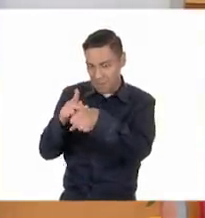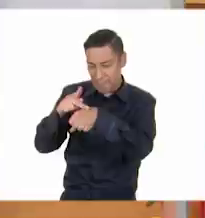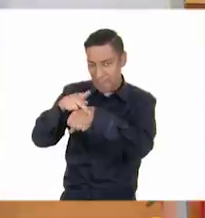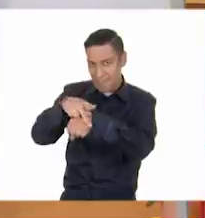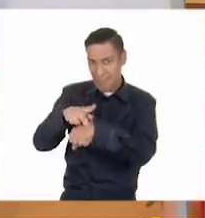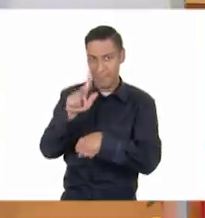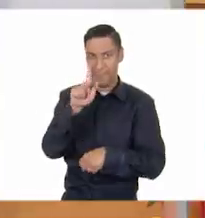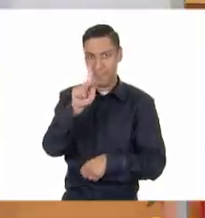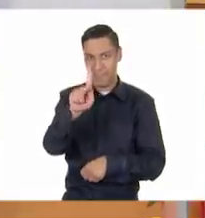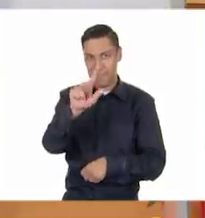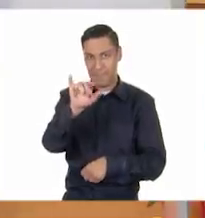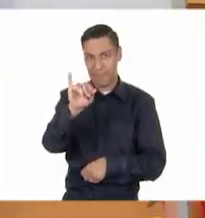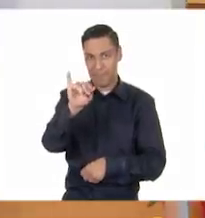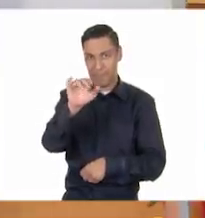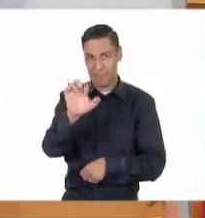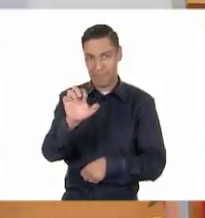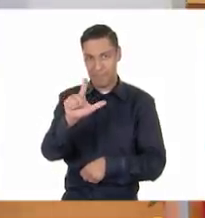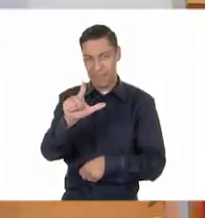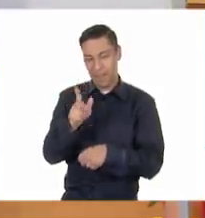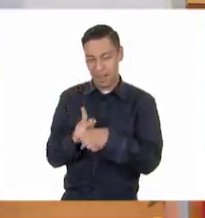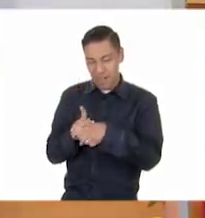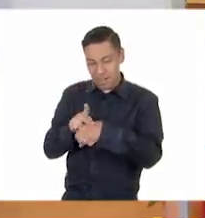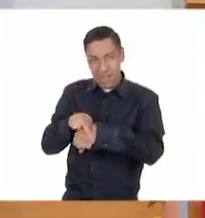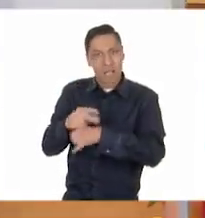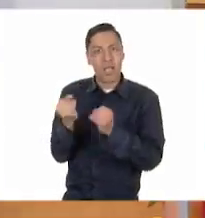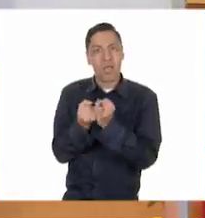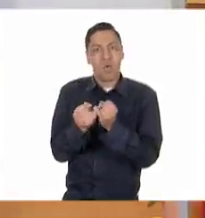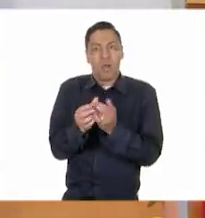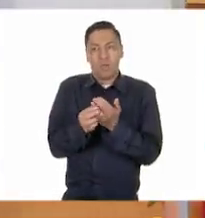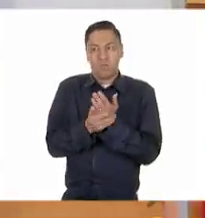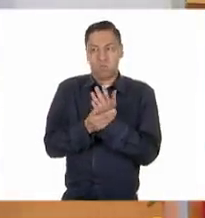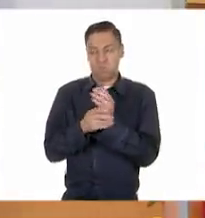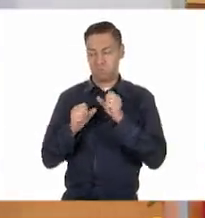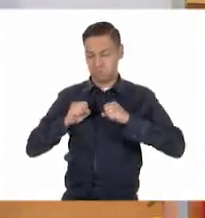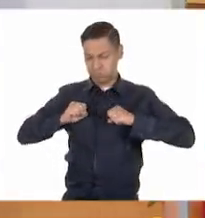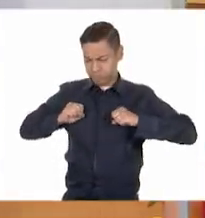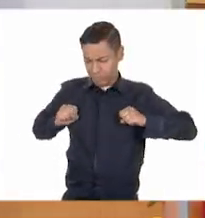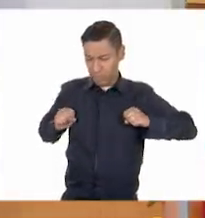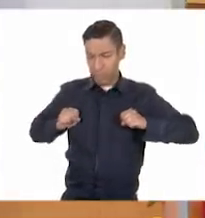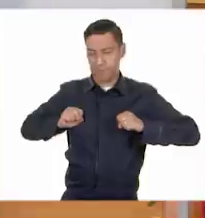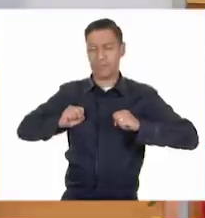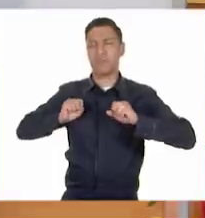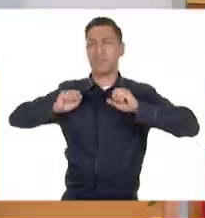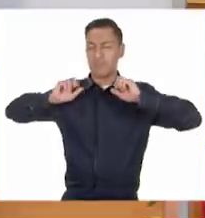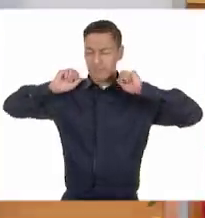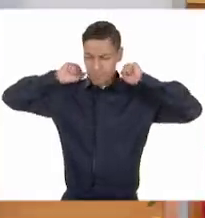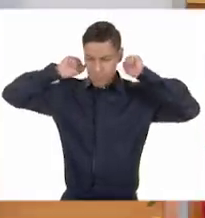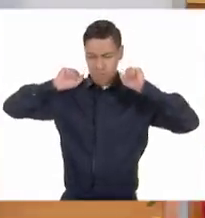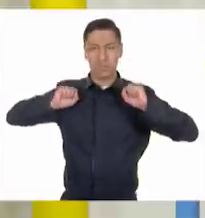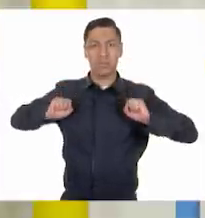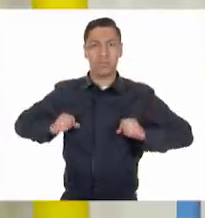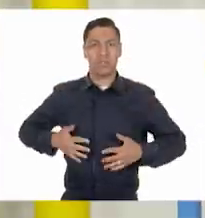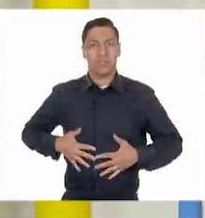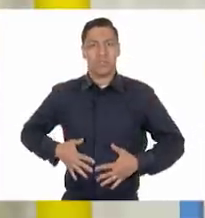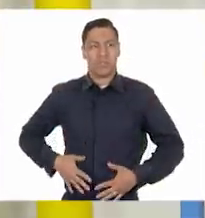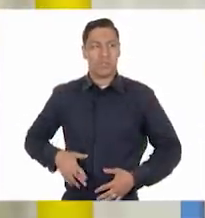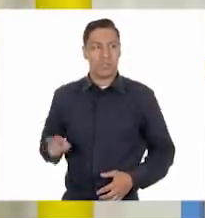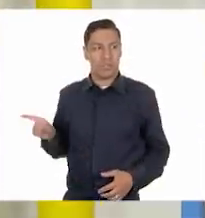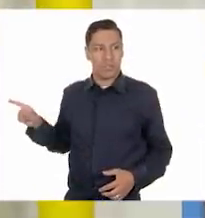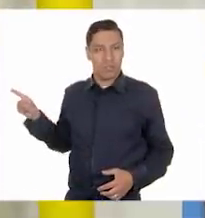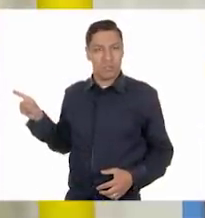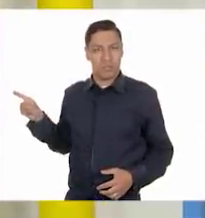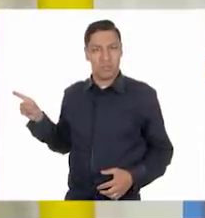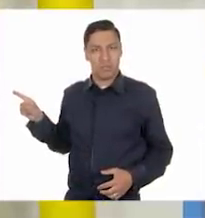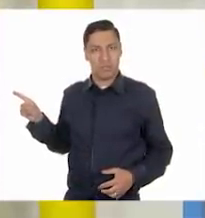que la piel iba creciendo y se iba acomodando a tu nuevo cuerpo. Exactamente. No importa cuánto crezcan tus